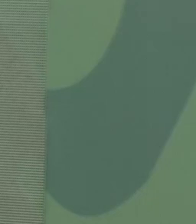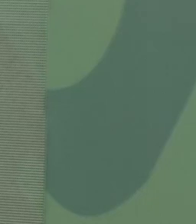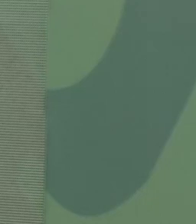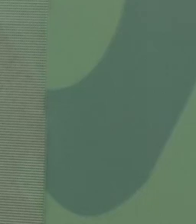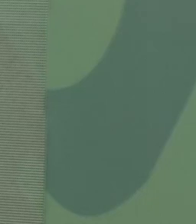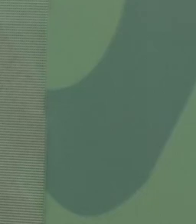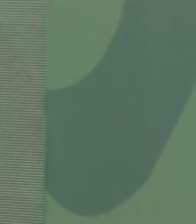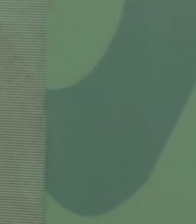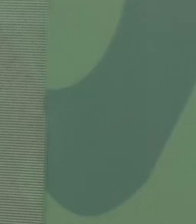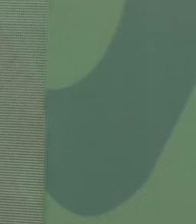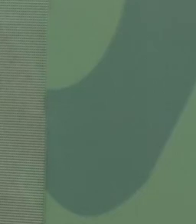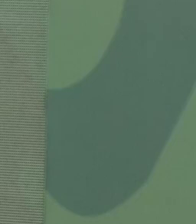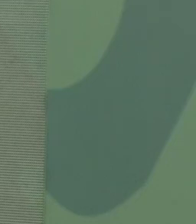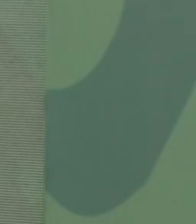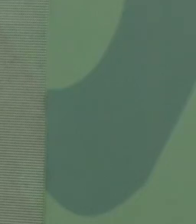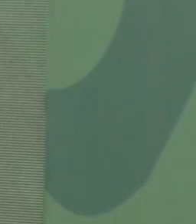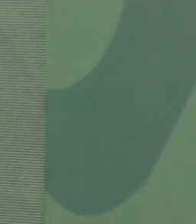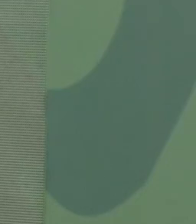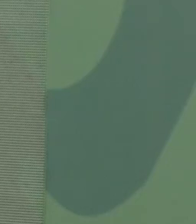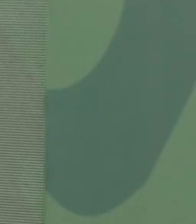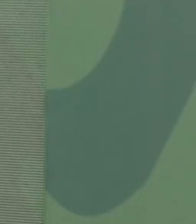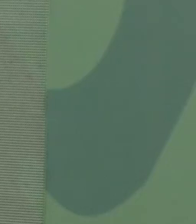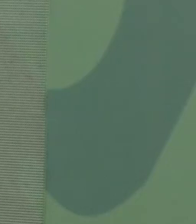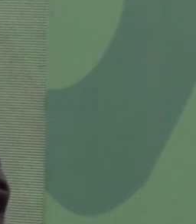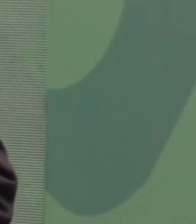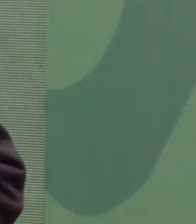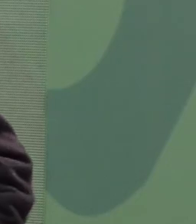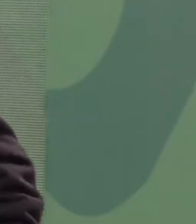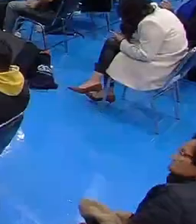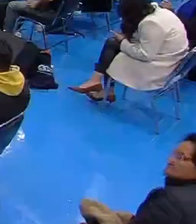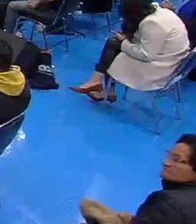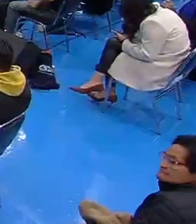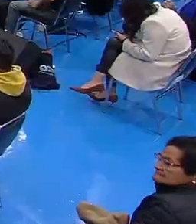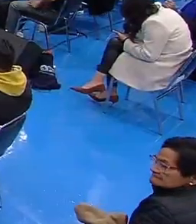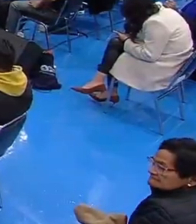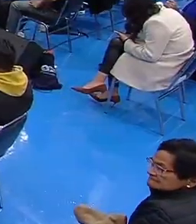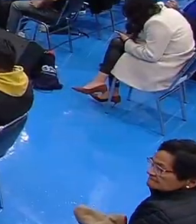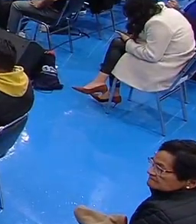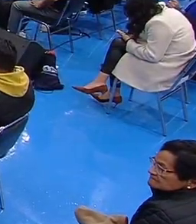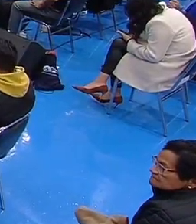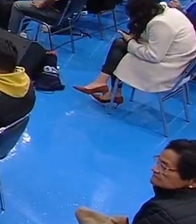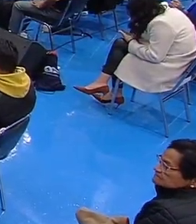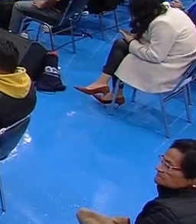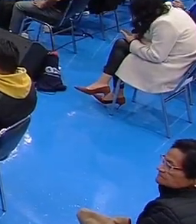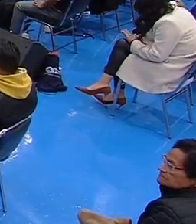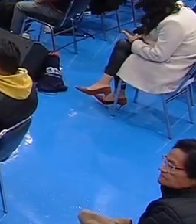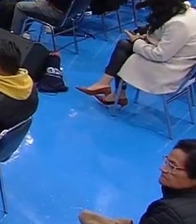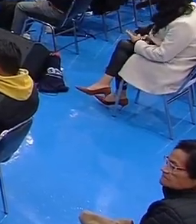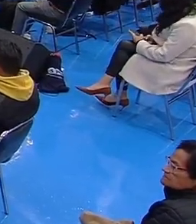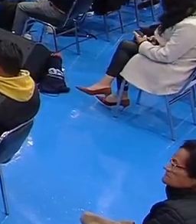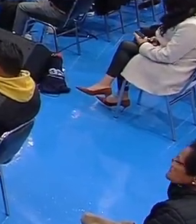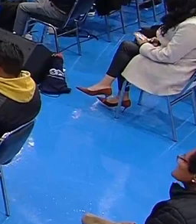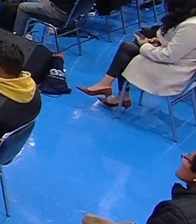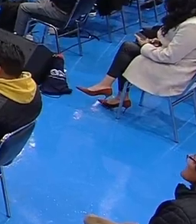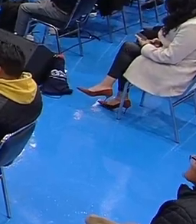pero falta sin embargo estamos dedicados